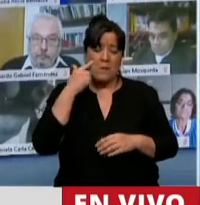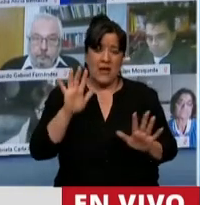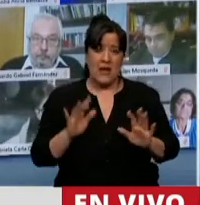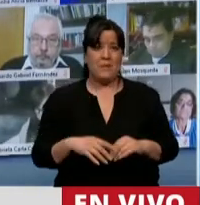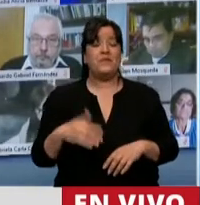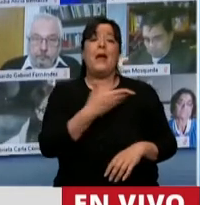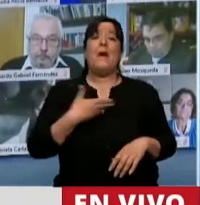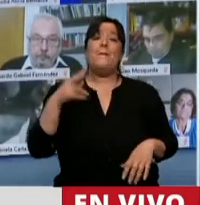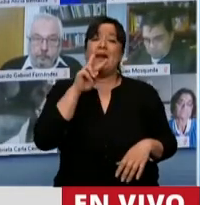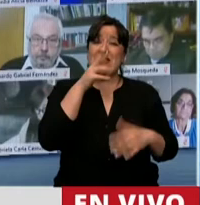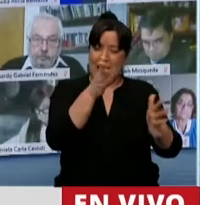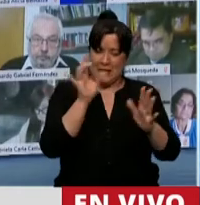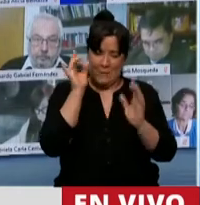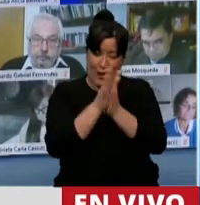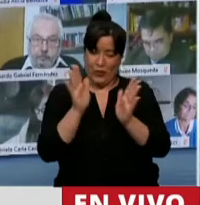Presidenta, perdón.